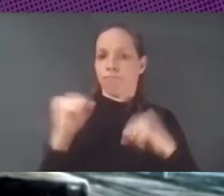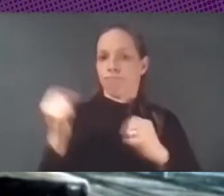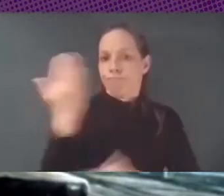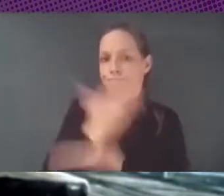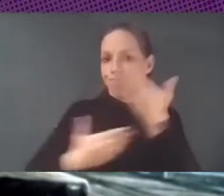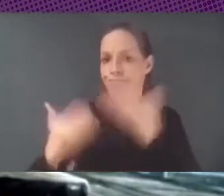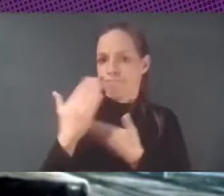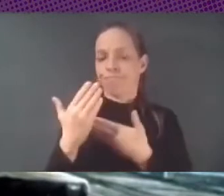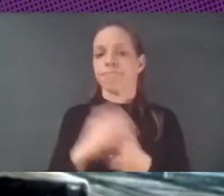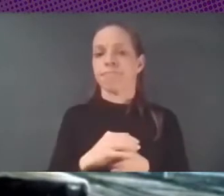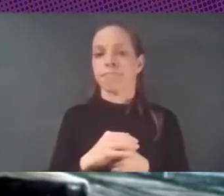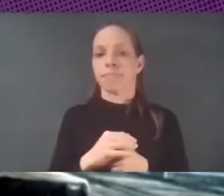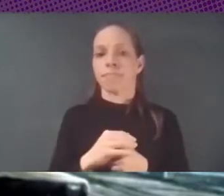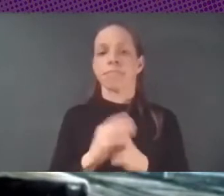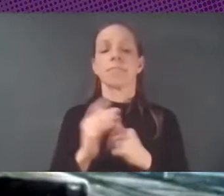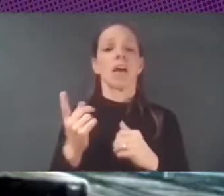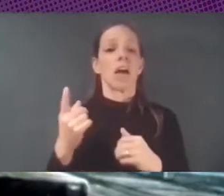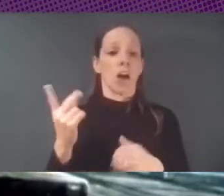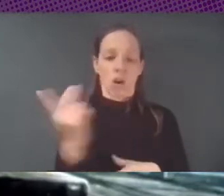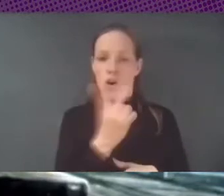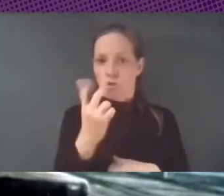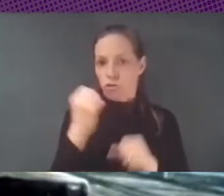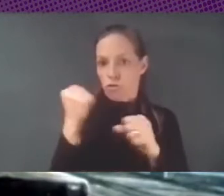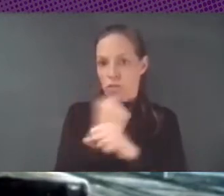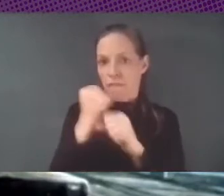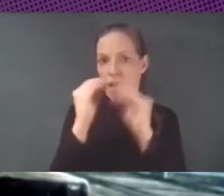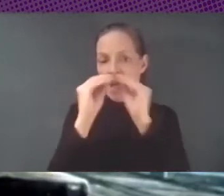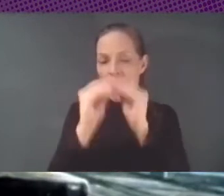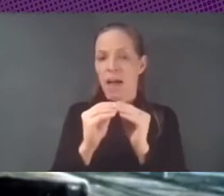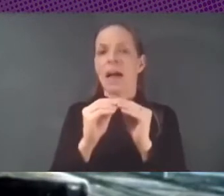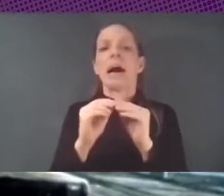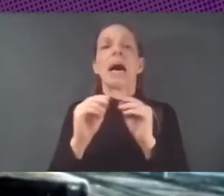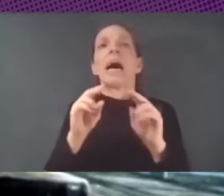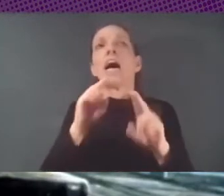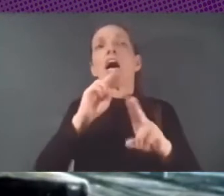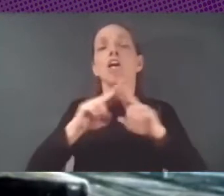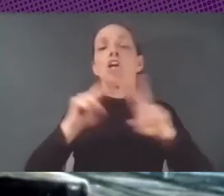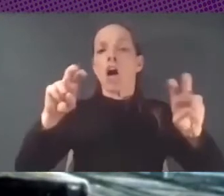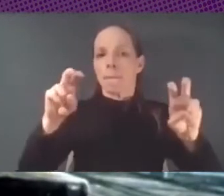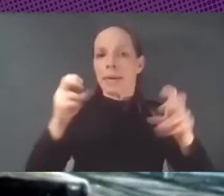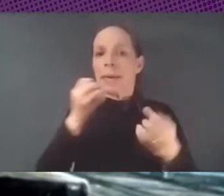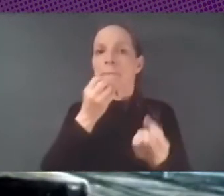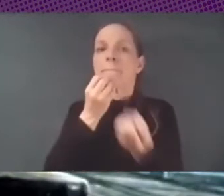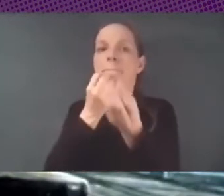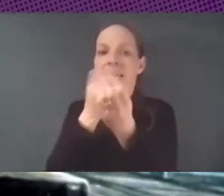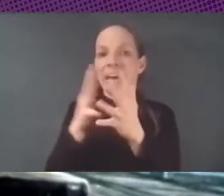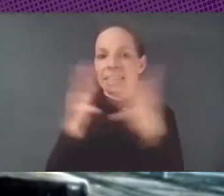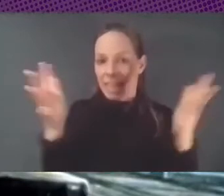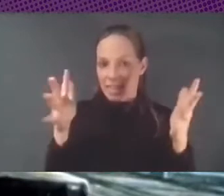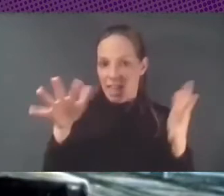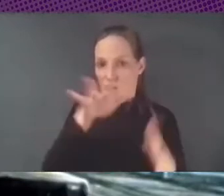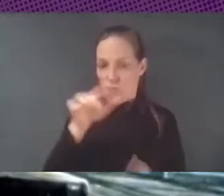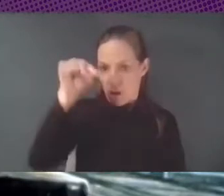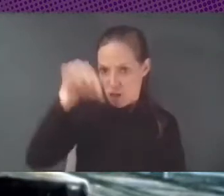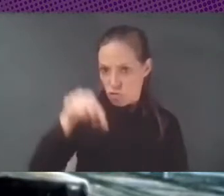que se llama Big Data from the South, Big Data desde el Sur. Una iniciativa de investigación,